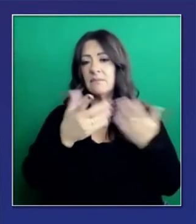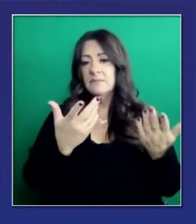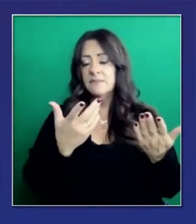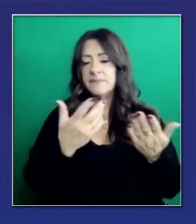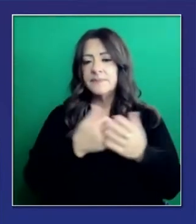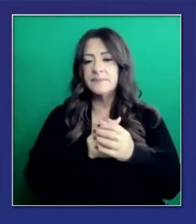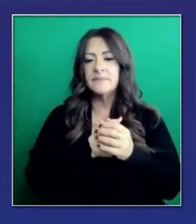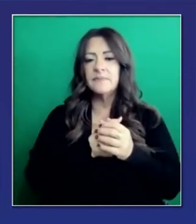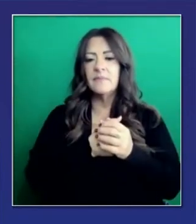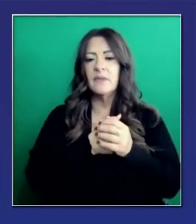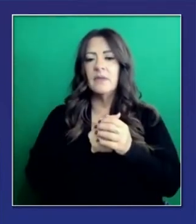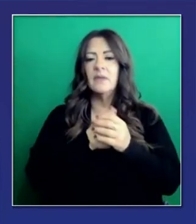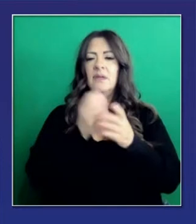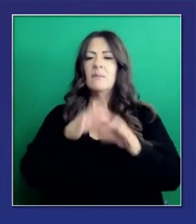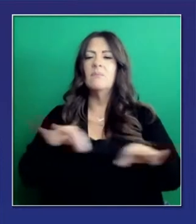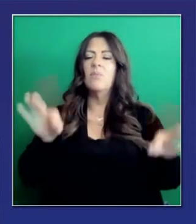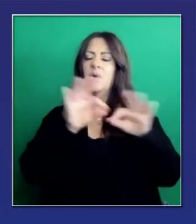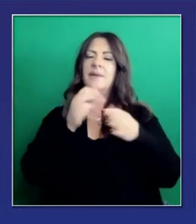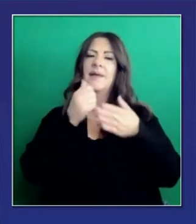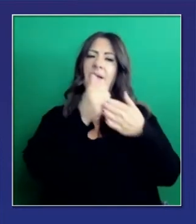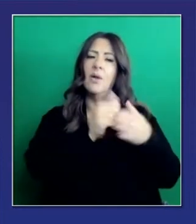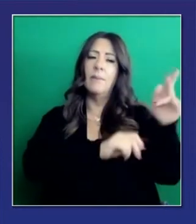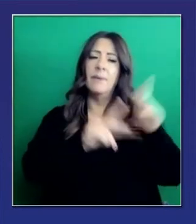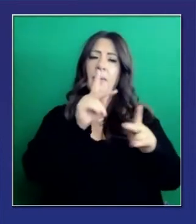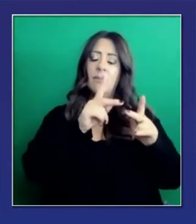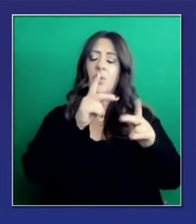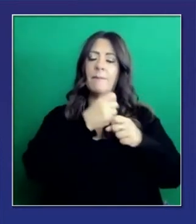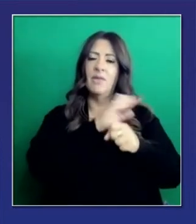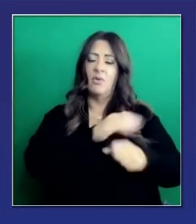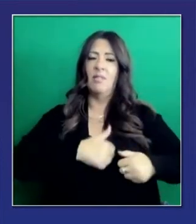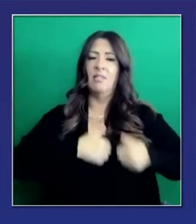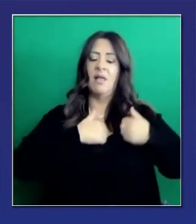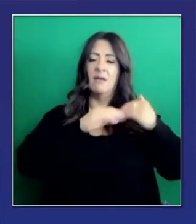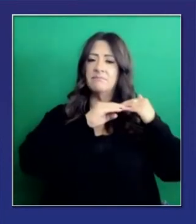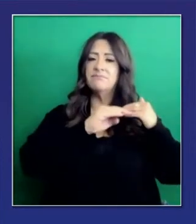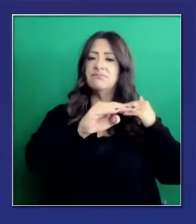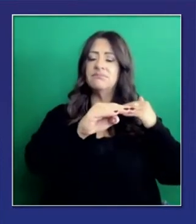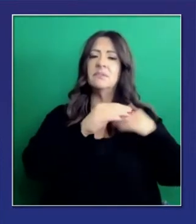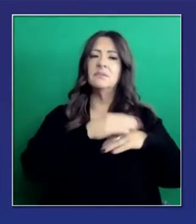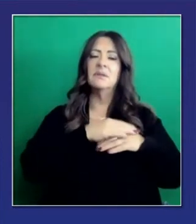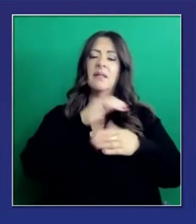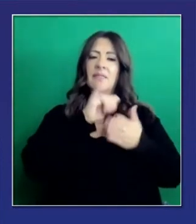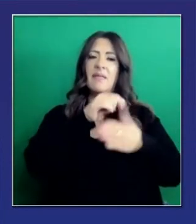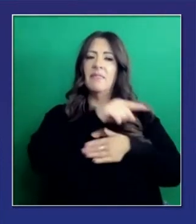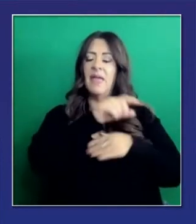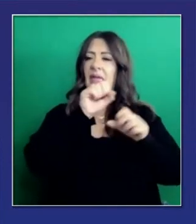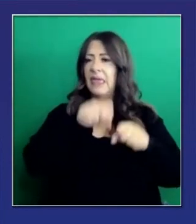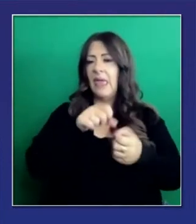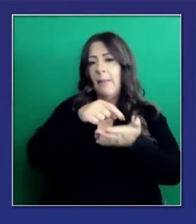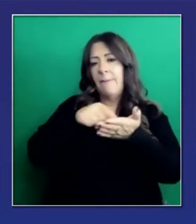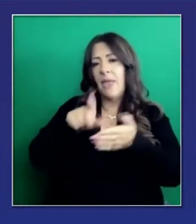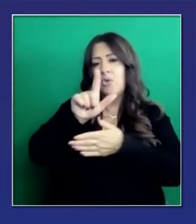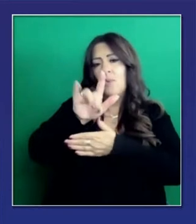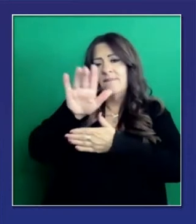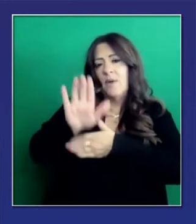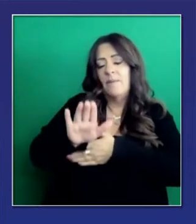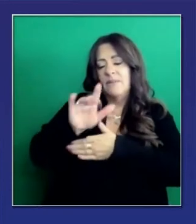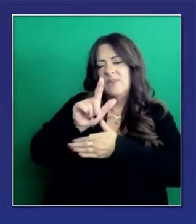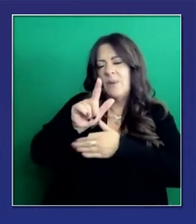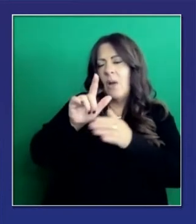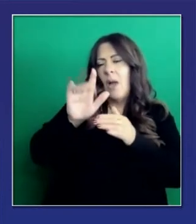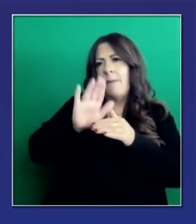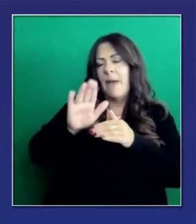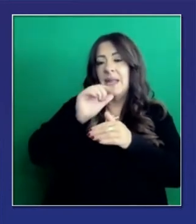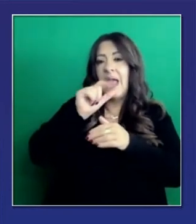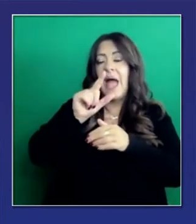tener un poco de estabilidad en sus vidas y seguirán con el 25% de pago del alquiler con el